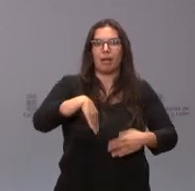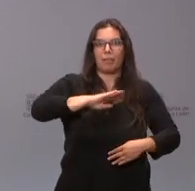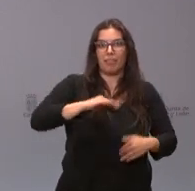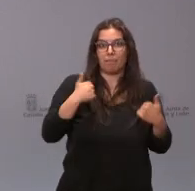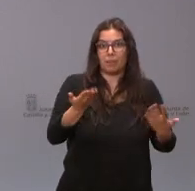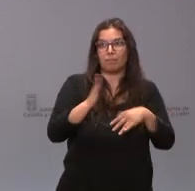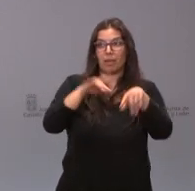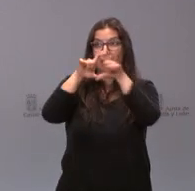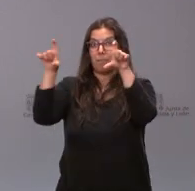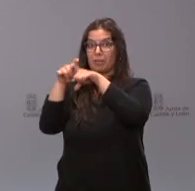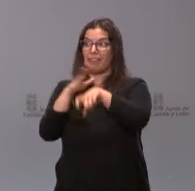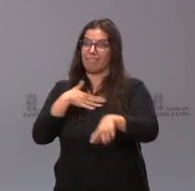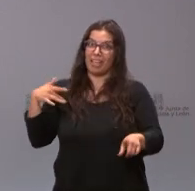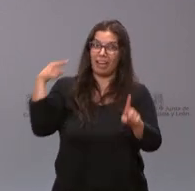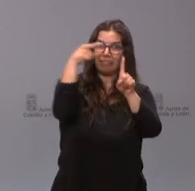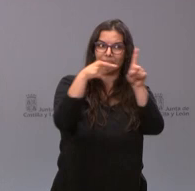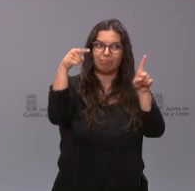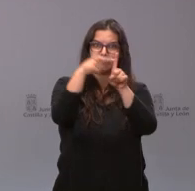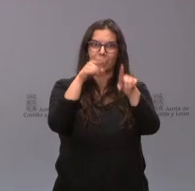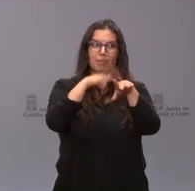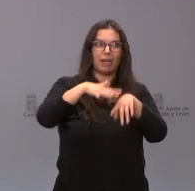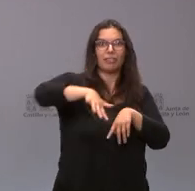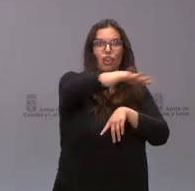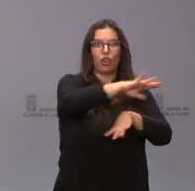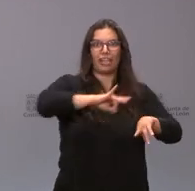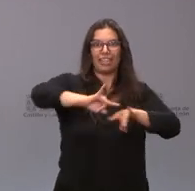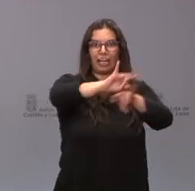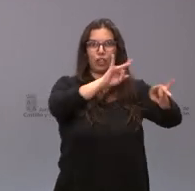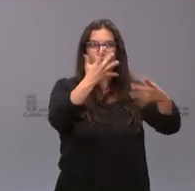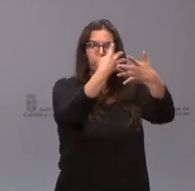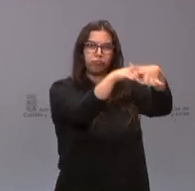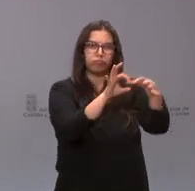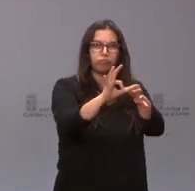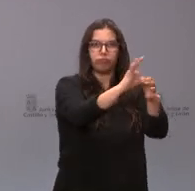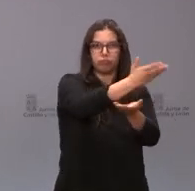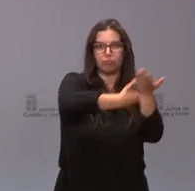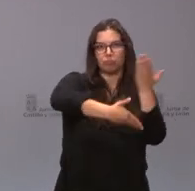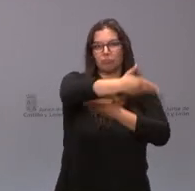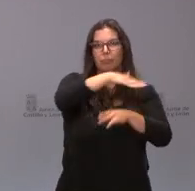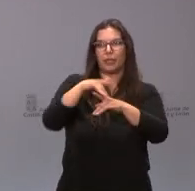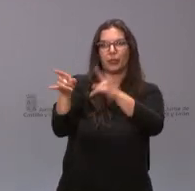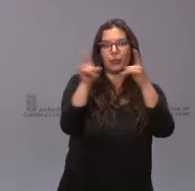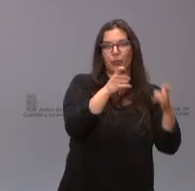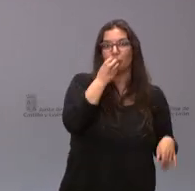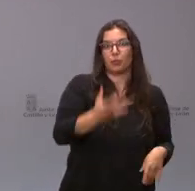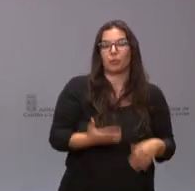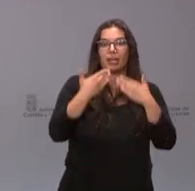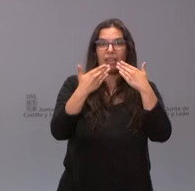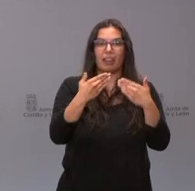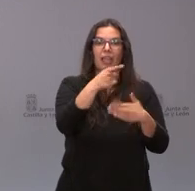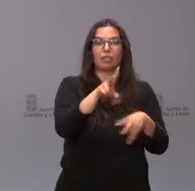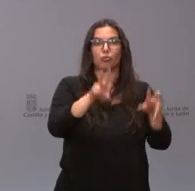empresas que buscan esta ubicación y estas sinergias en un territorio que está demostrando capacidad de atraer empresas como consecuencia de estas nuevas